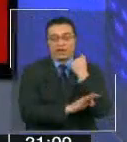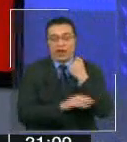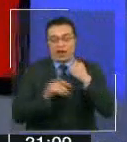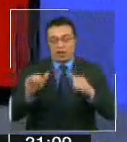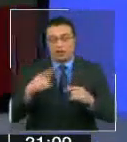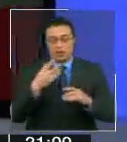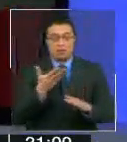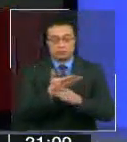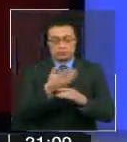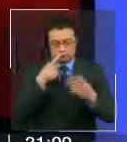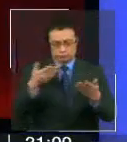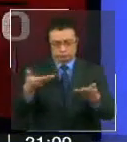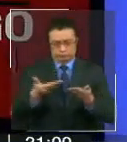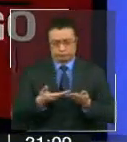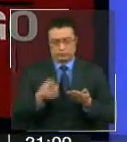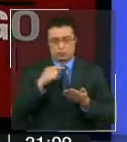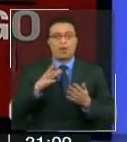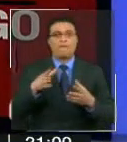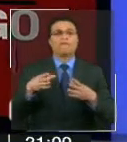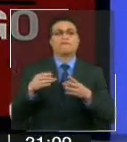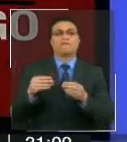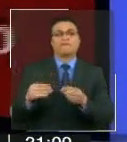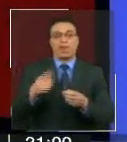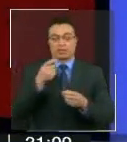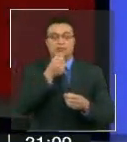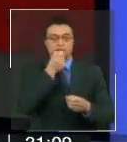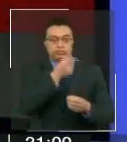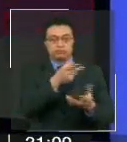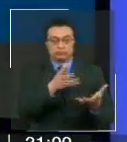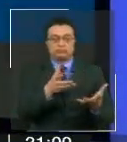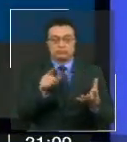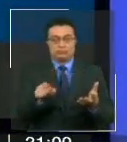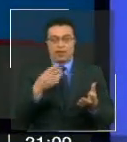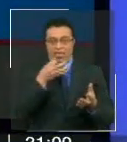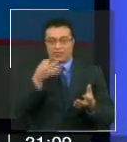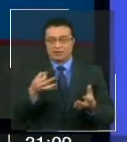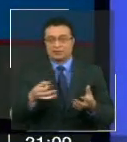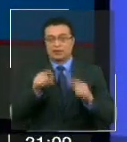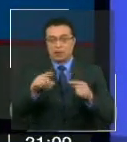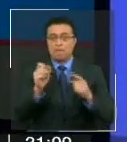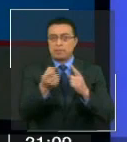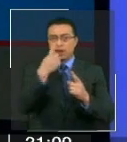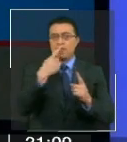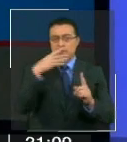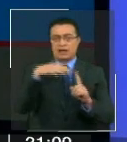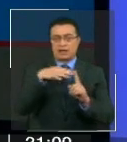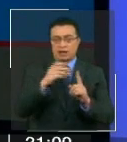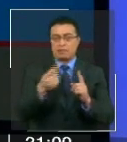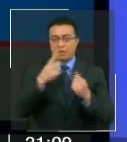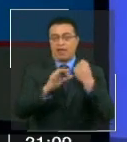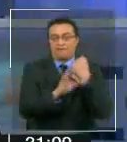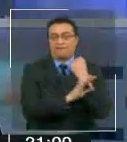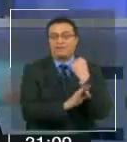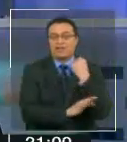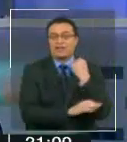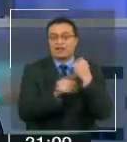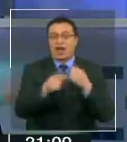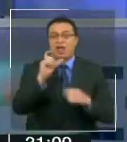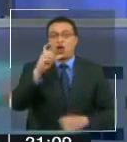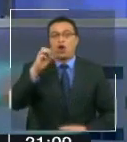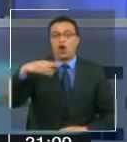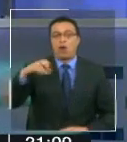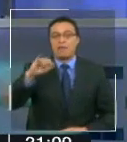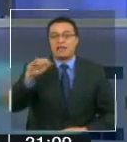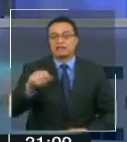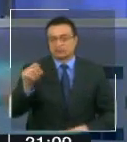solicitud que fue calificada de blanda por el querellante Mauricio Daza. No son las primeras críticas que enfrenta el fiscal de SQM Pablo Gómez.